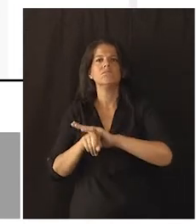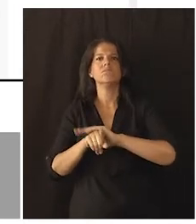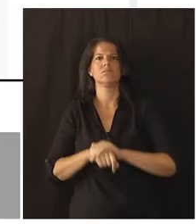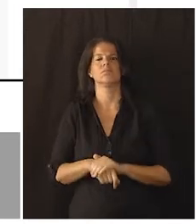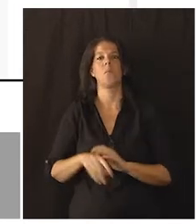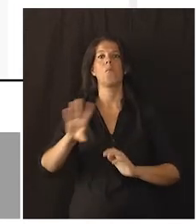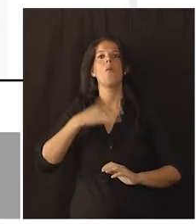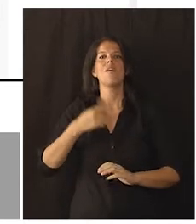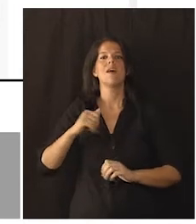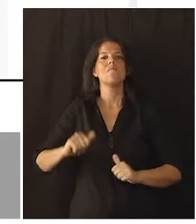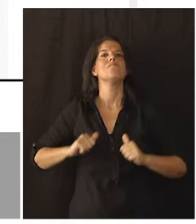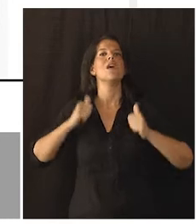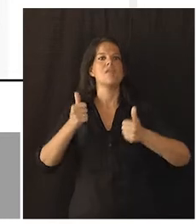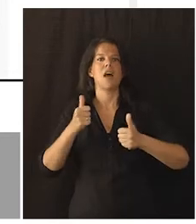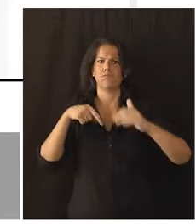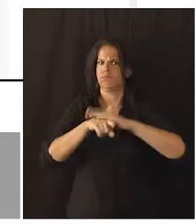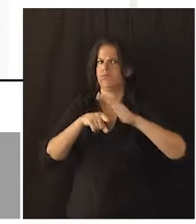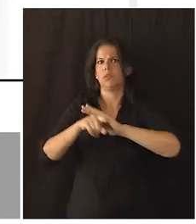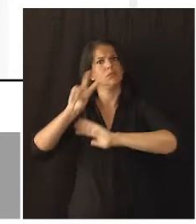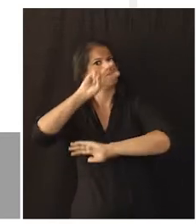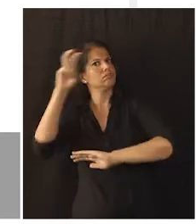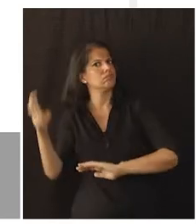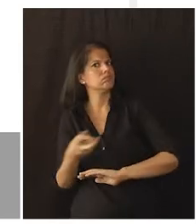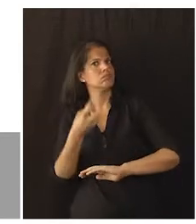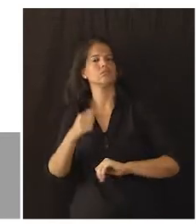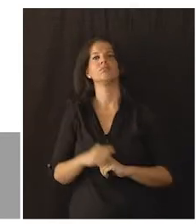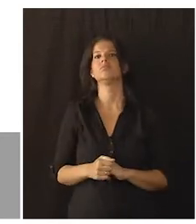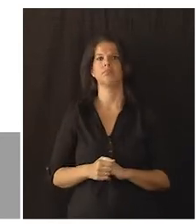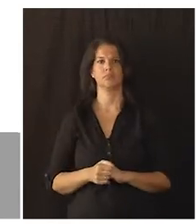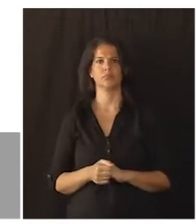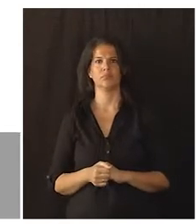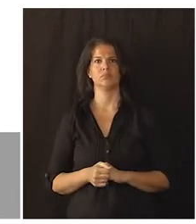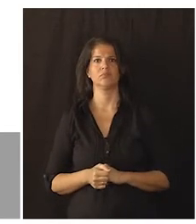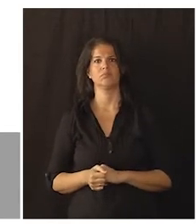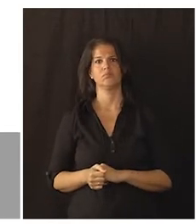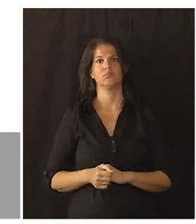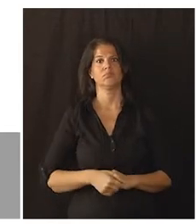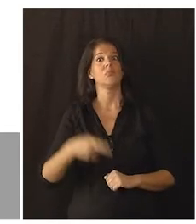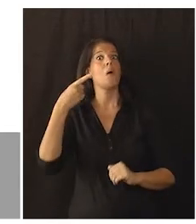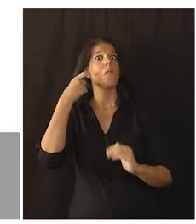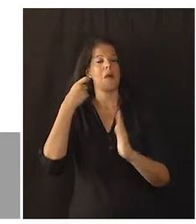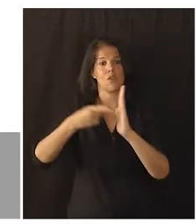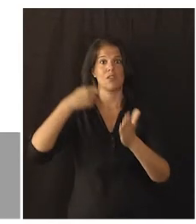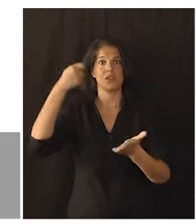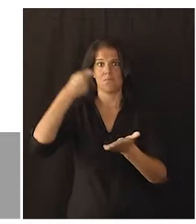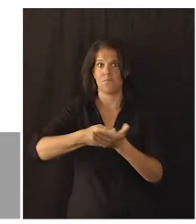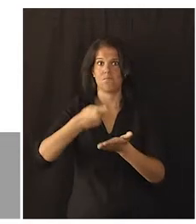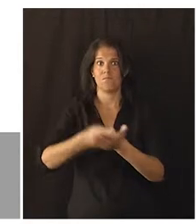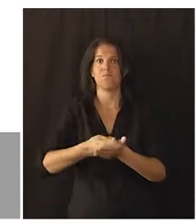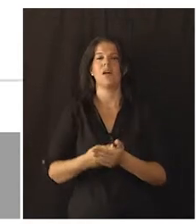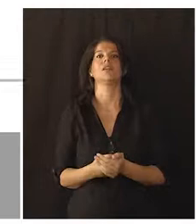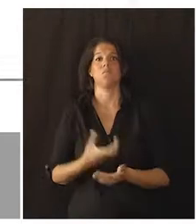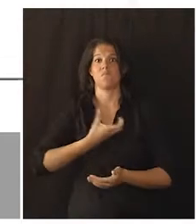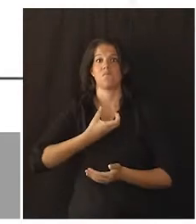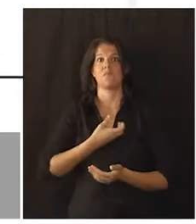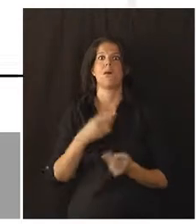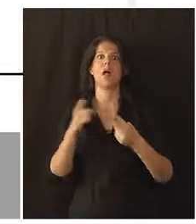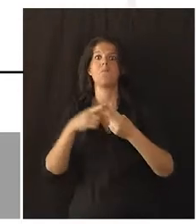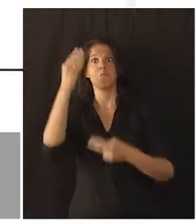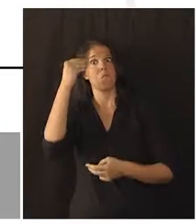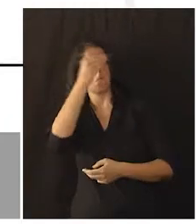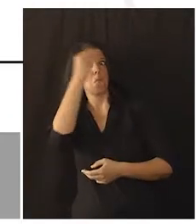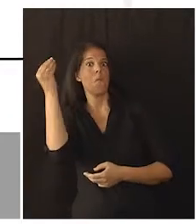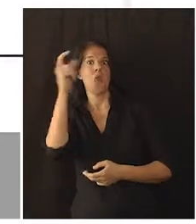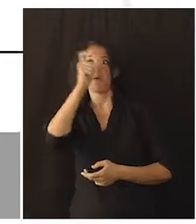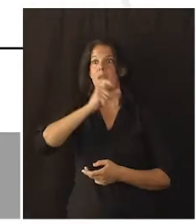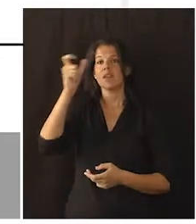podremos iniciar diversos trámites. Domiciliar tributos municipales, padrón de